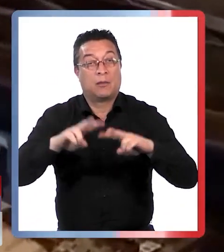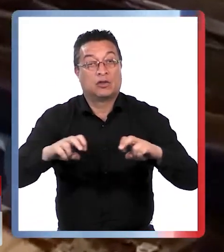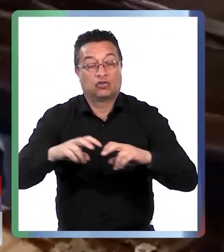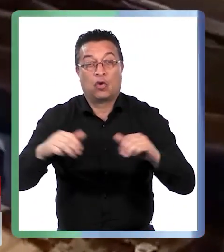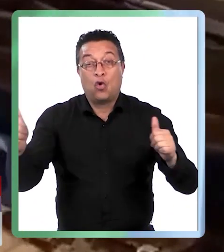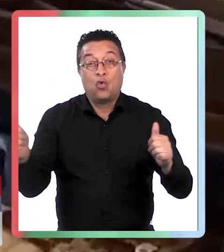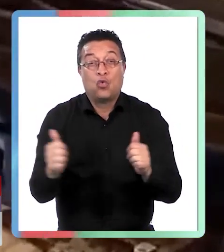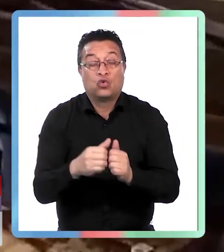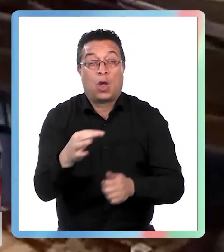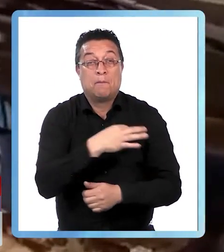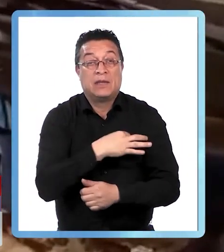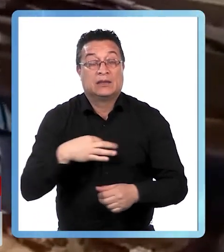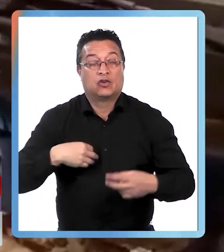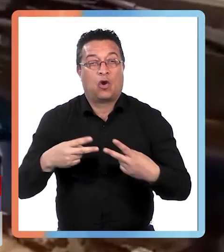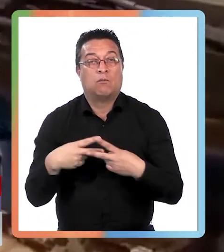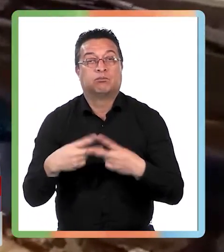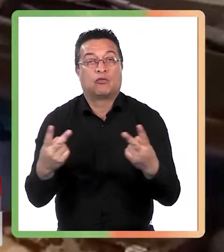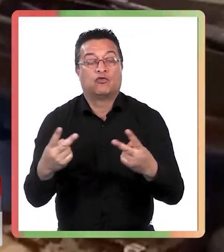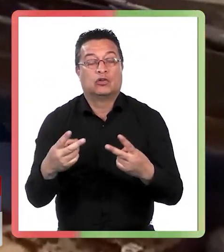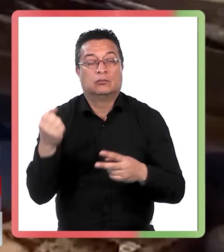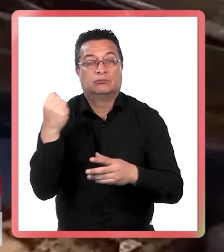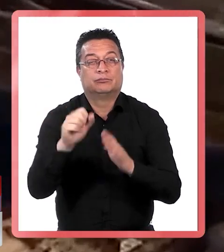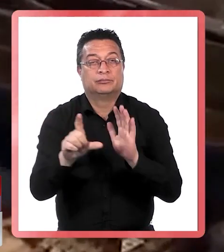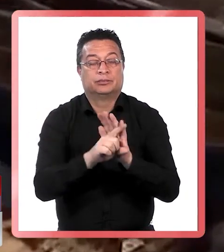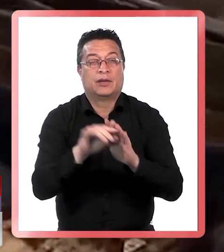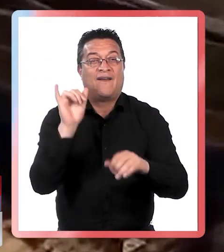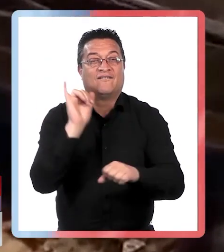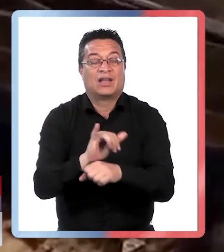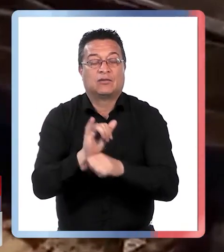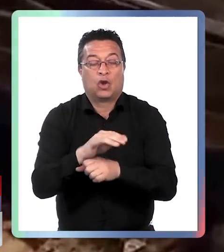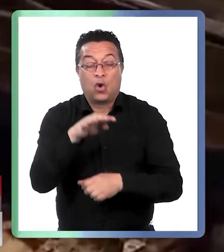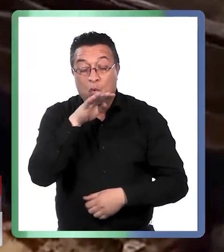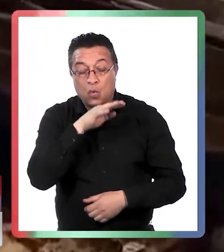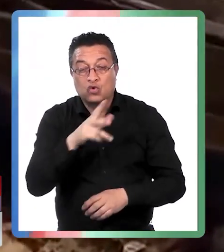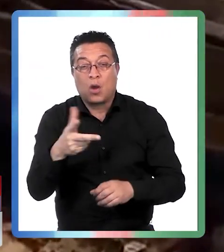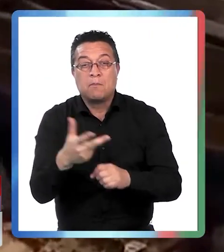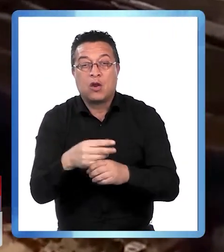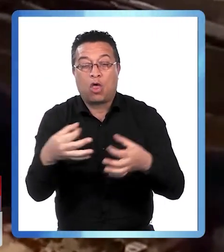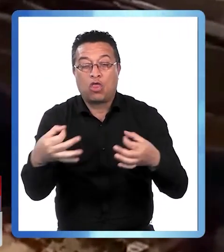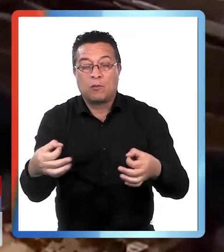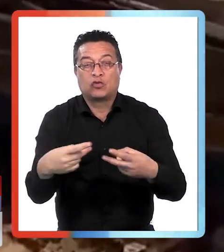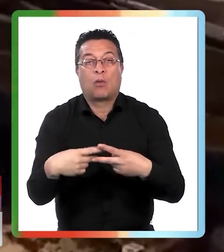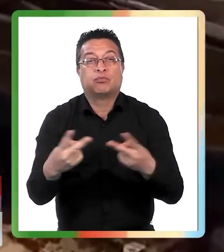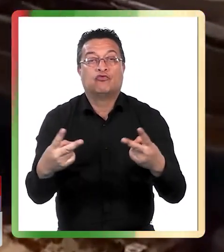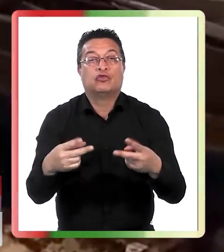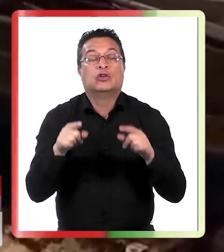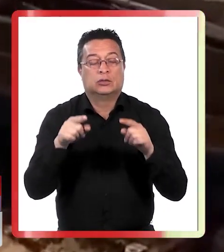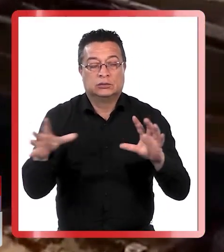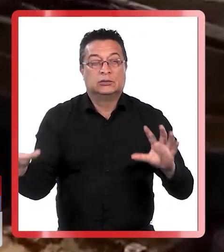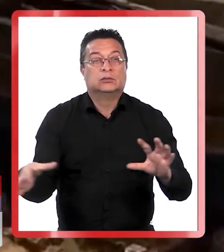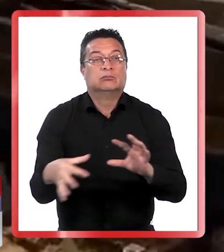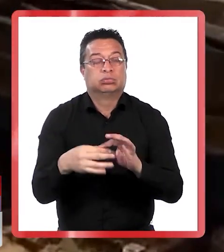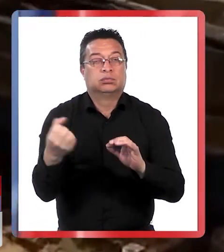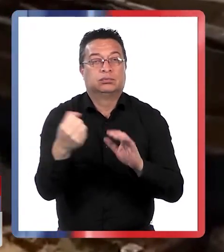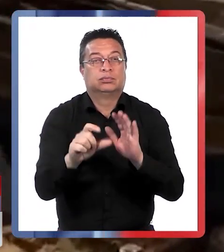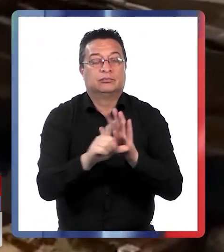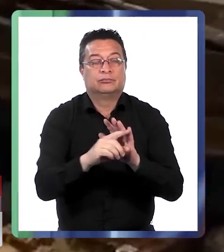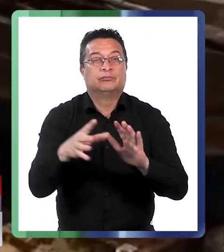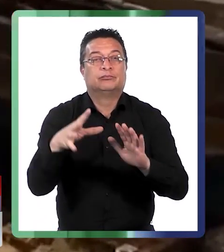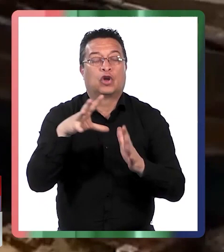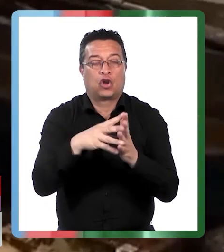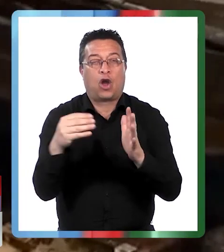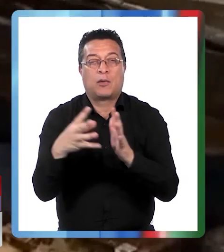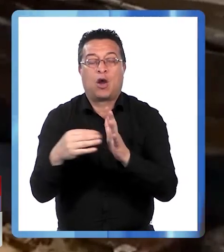marco de una investigación conjunta con el ministerio público por el delito de falsificación o uso malicioso de documento público quienes estaban vinculados al